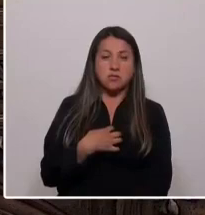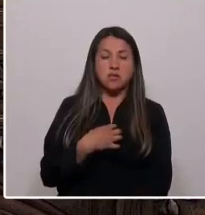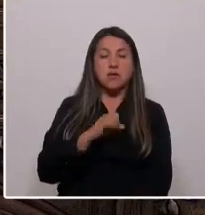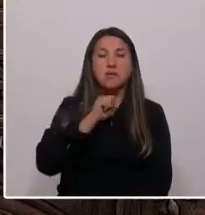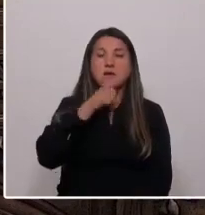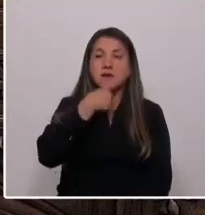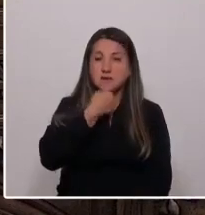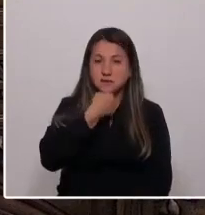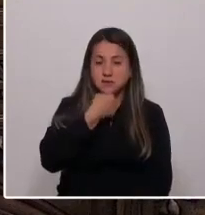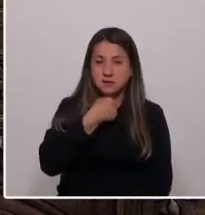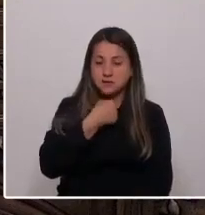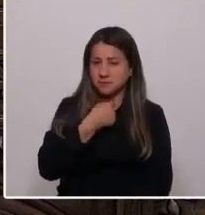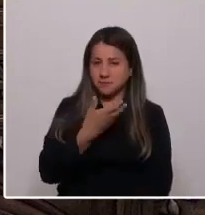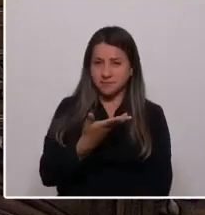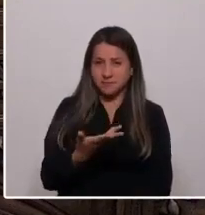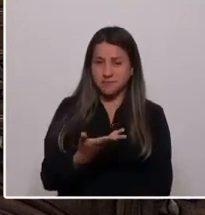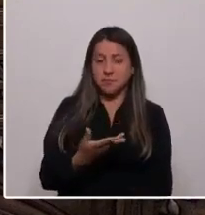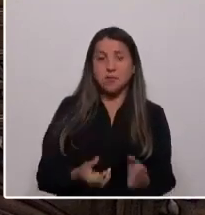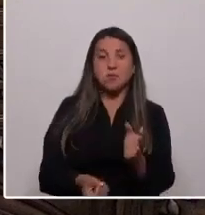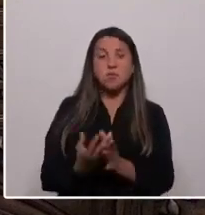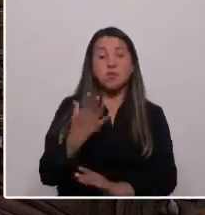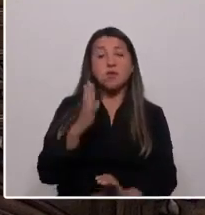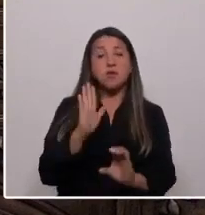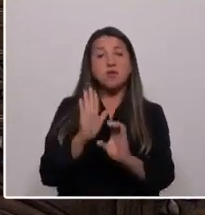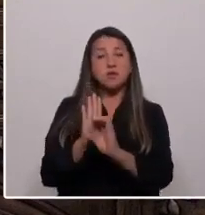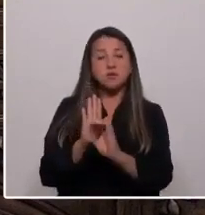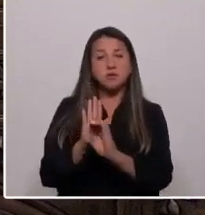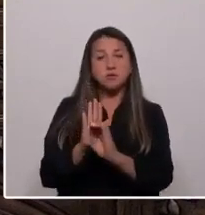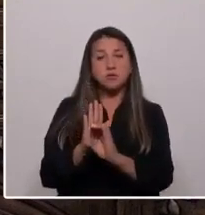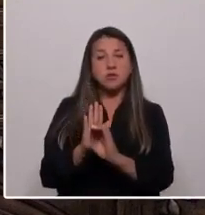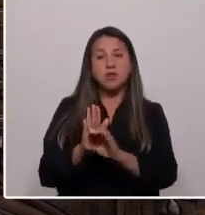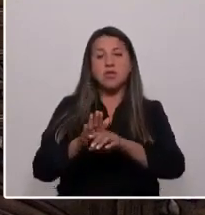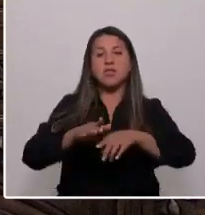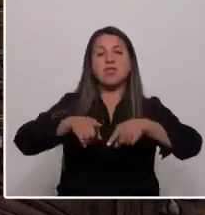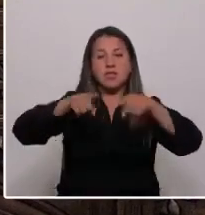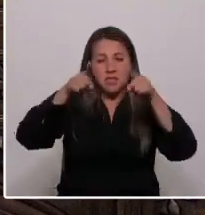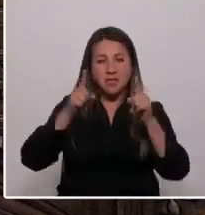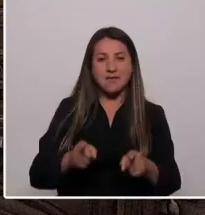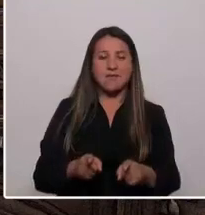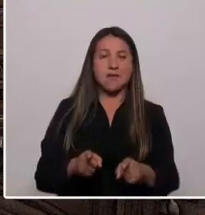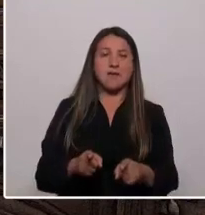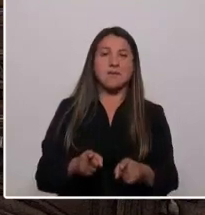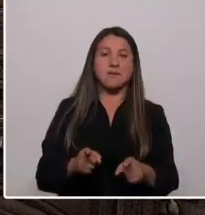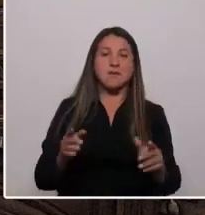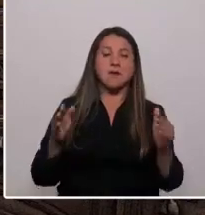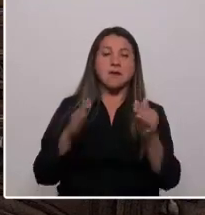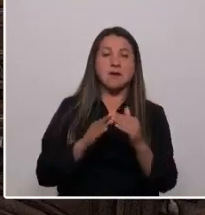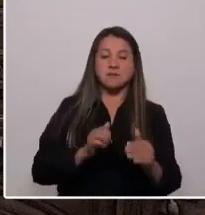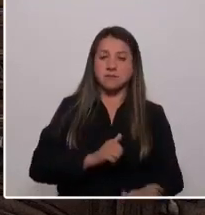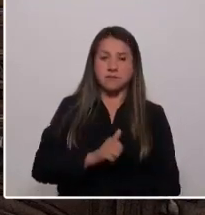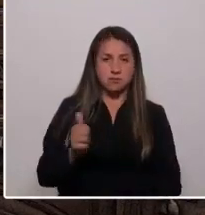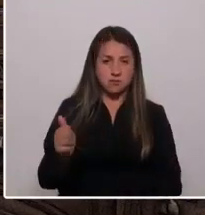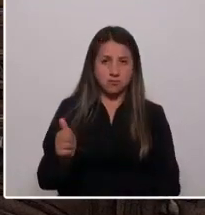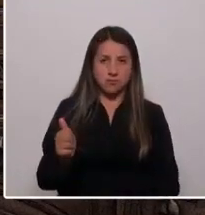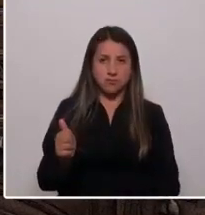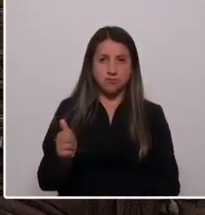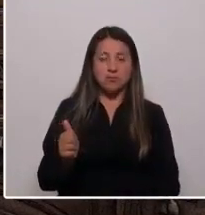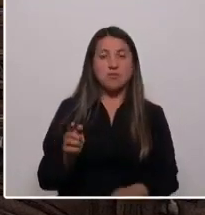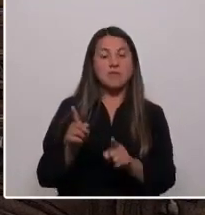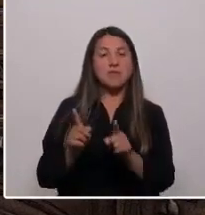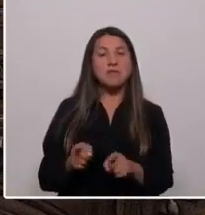Constitución debe ser realmente la casa para todos, que se sustente en la